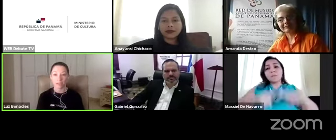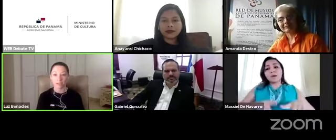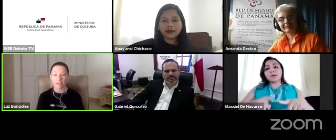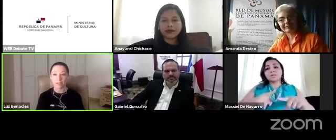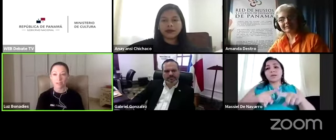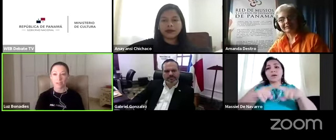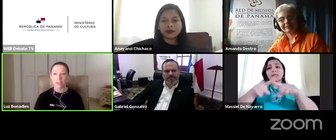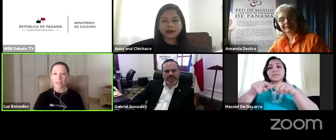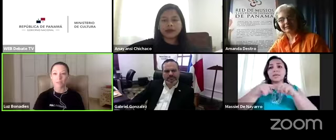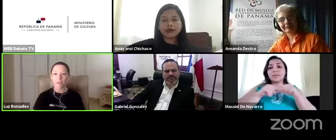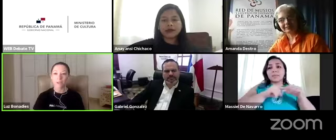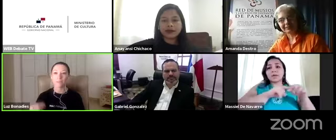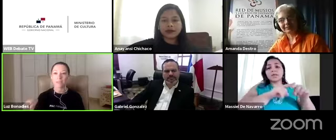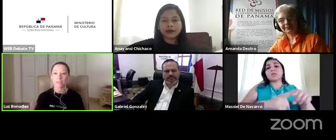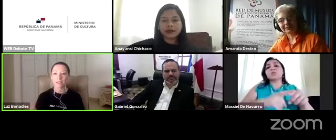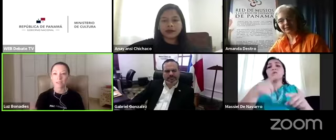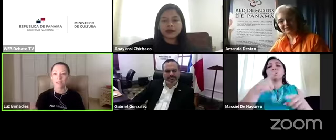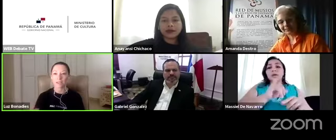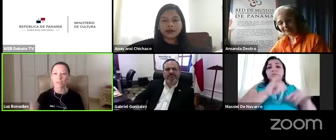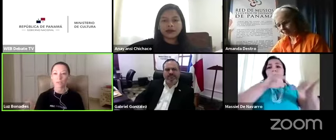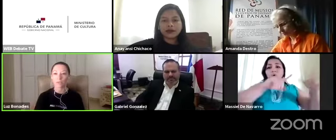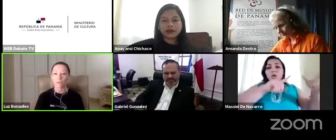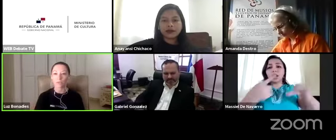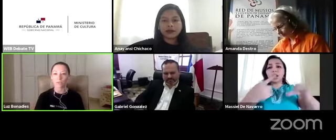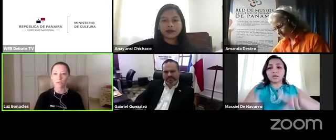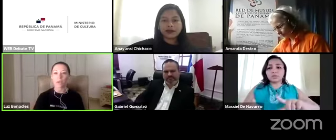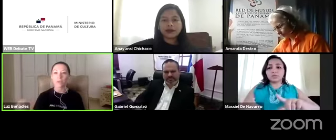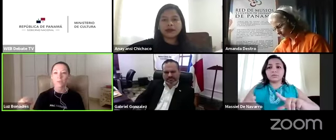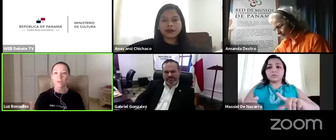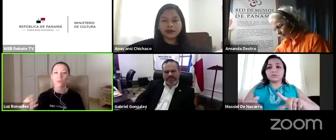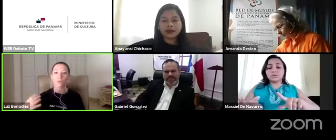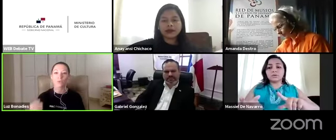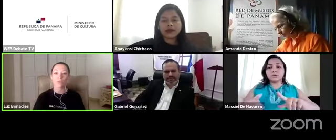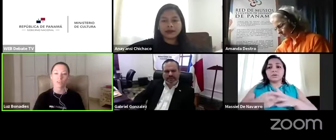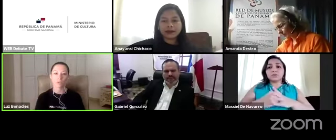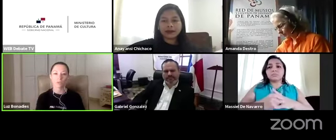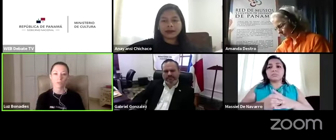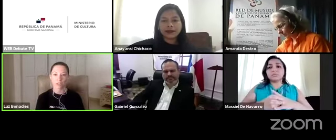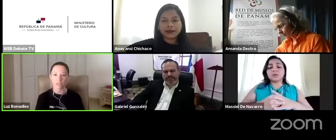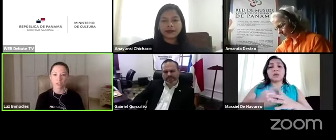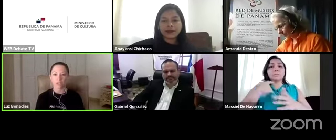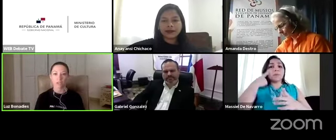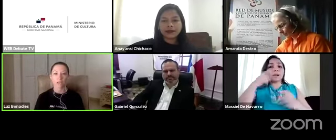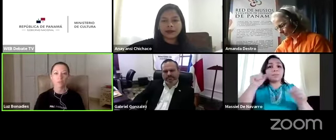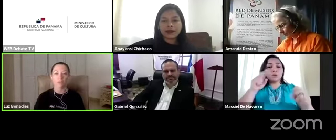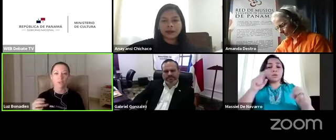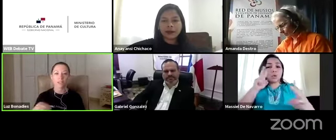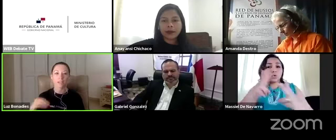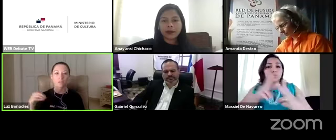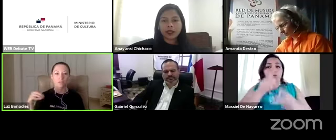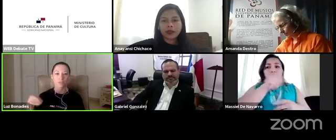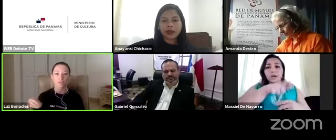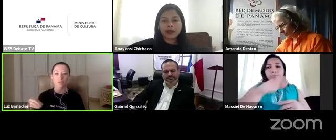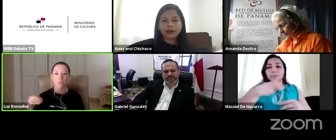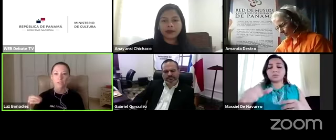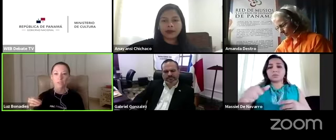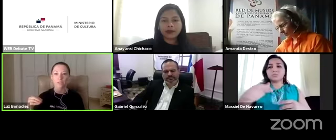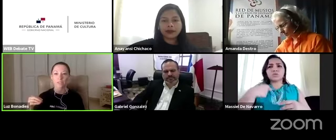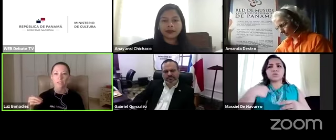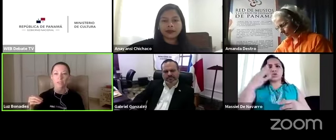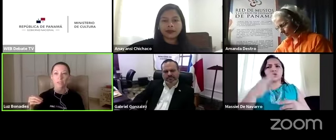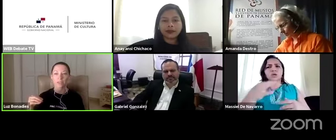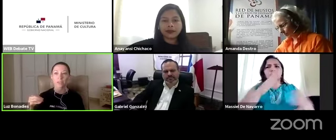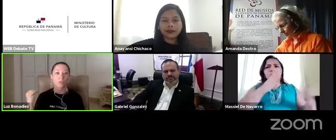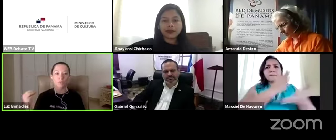preparadas y puedan pensar tengan los recursos para conocer a sus audiencias creo que parte del proceso es